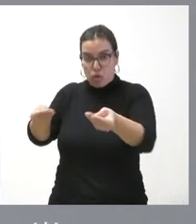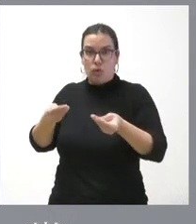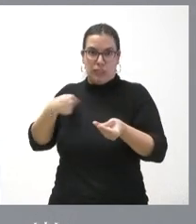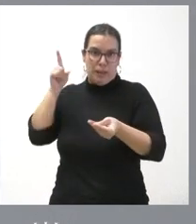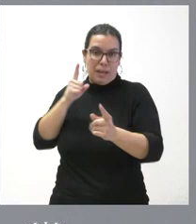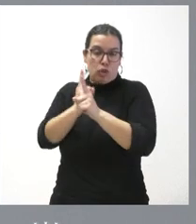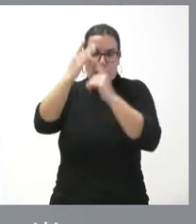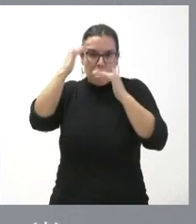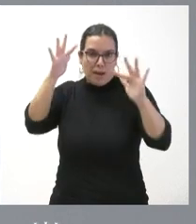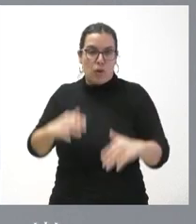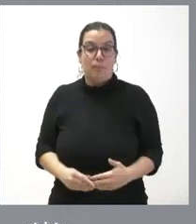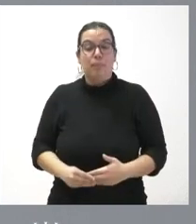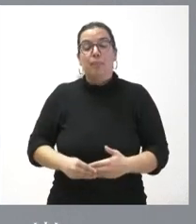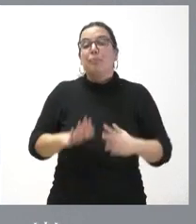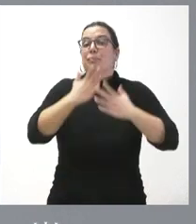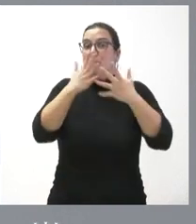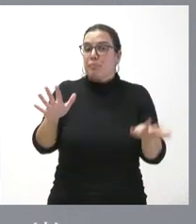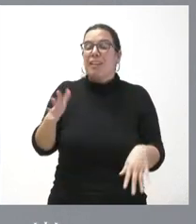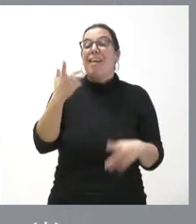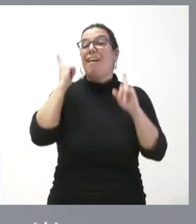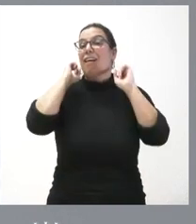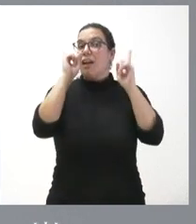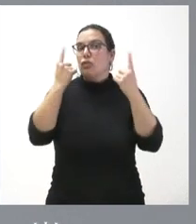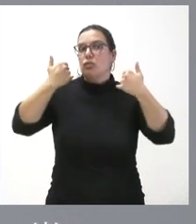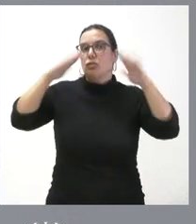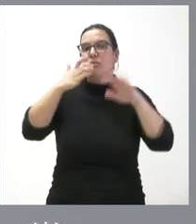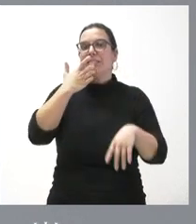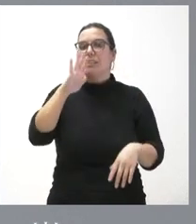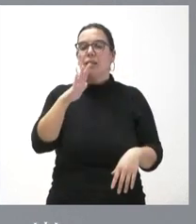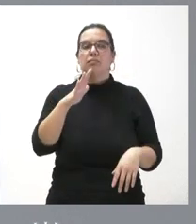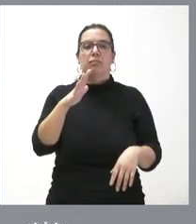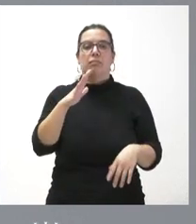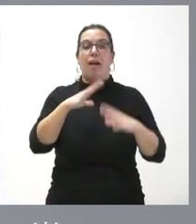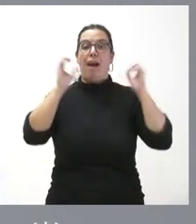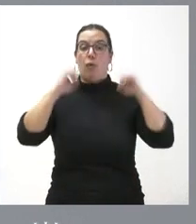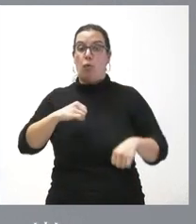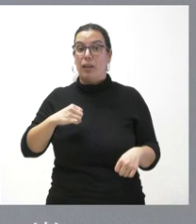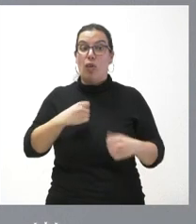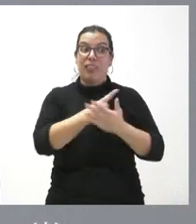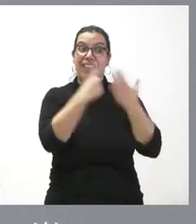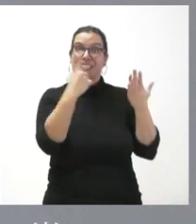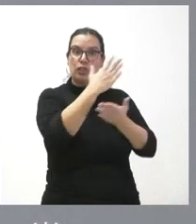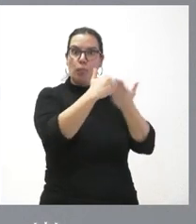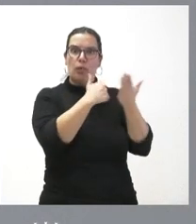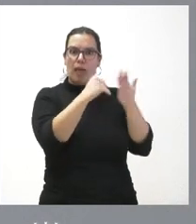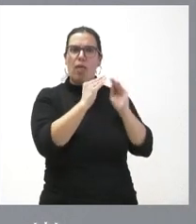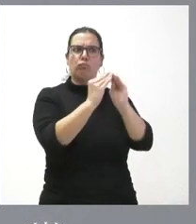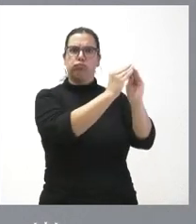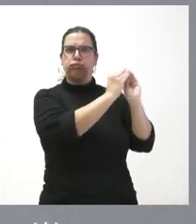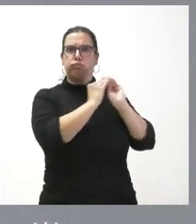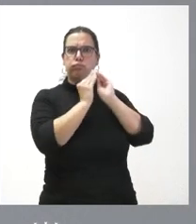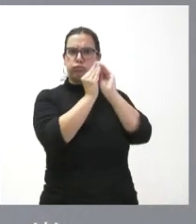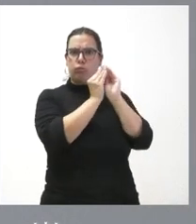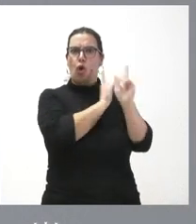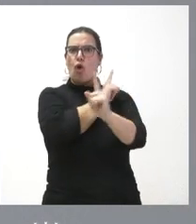pero ya les digo aún en el caso hipotético de que nos pusiéramos de acuerdo 16 comunidades autónomas en el